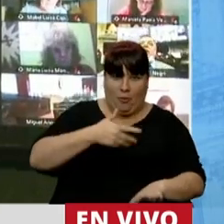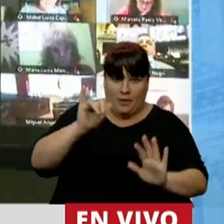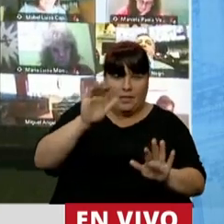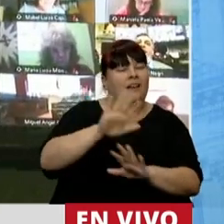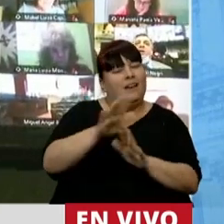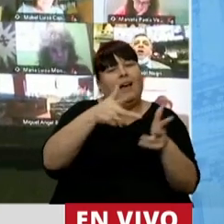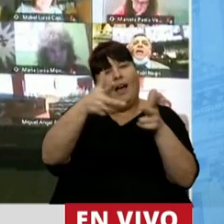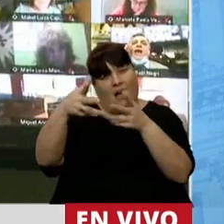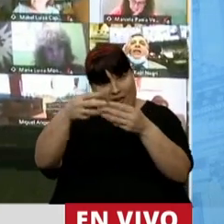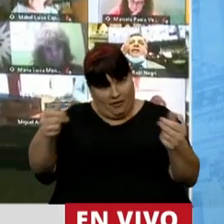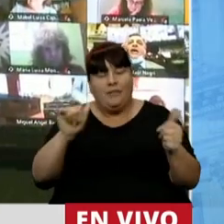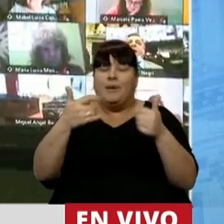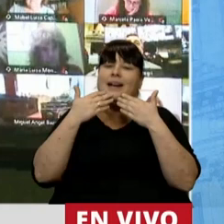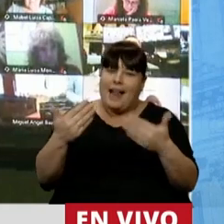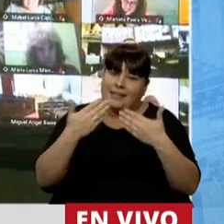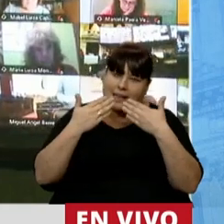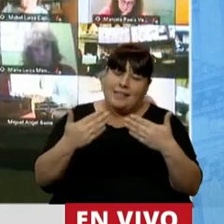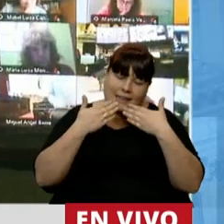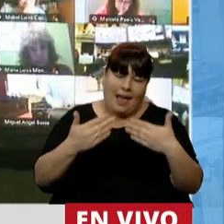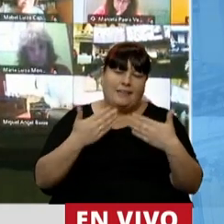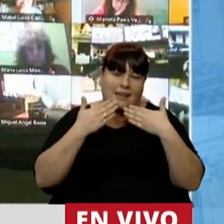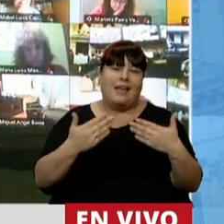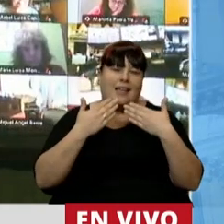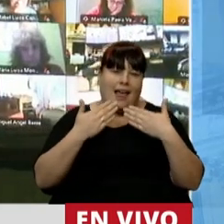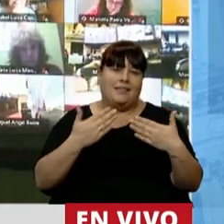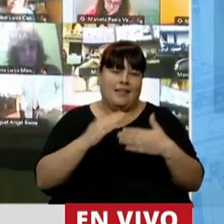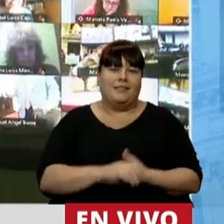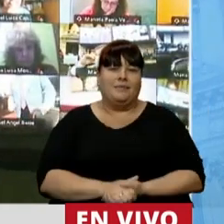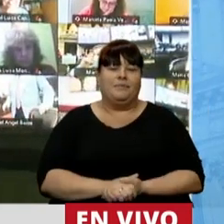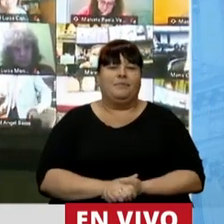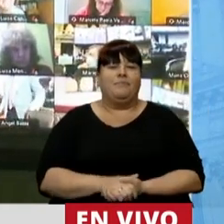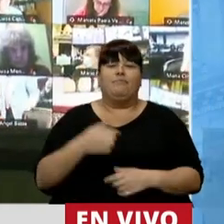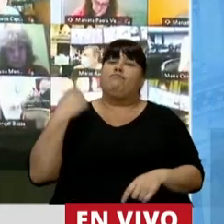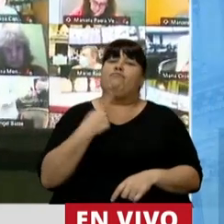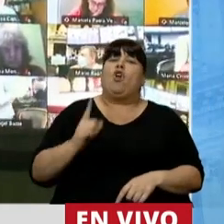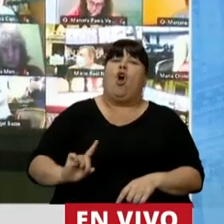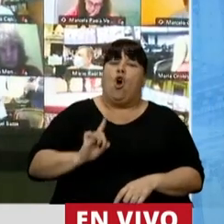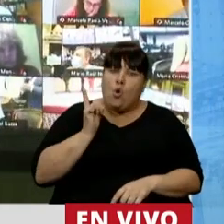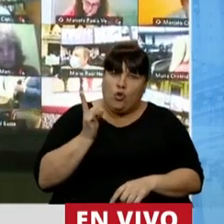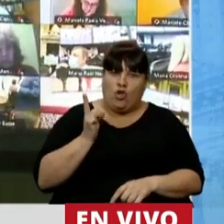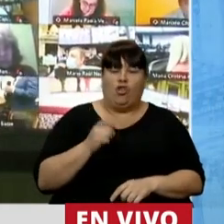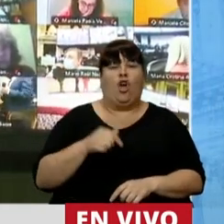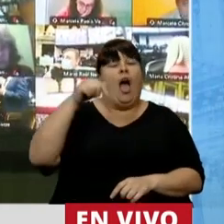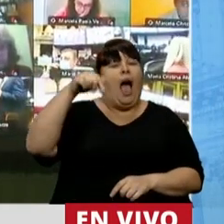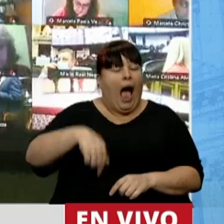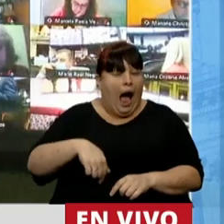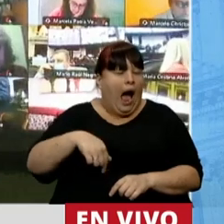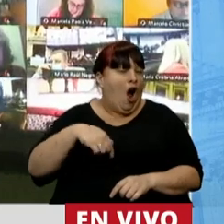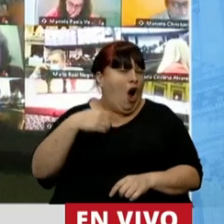perdón, presidente. Termine con su alocución. Gracias, gracias, gracias, gracias. Estamos orgullosos, ahora